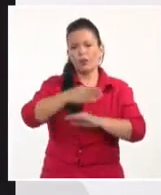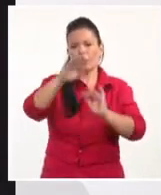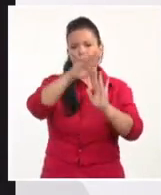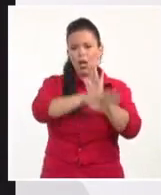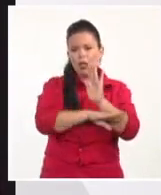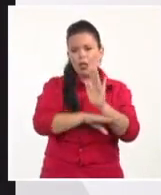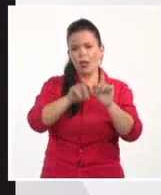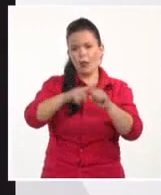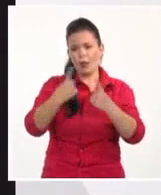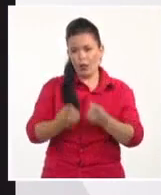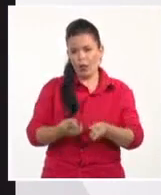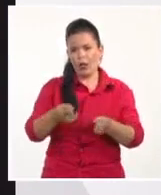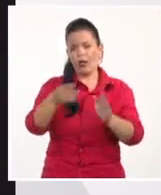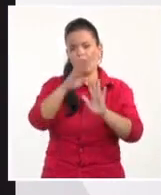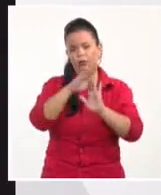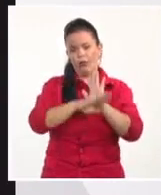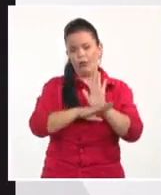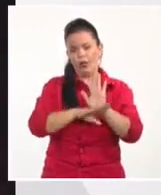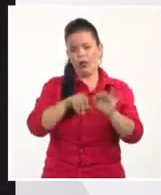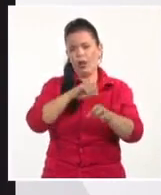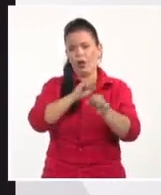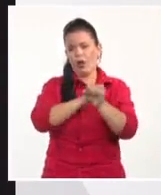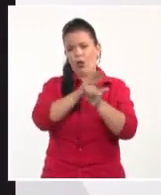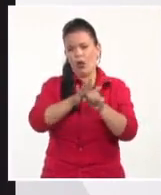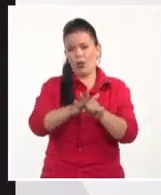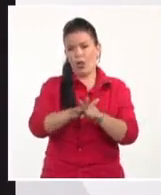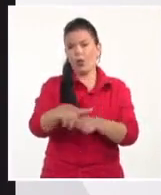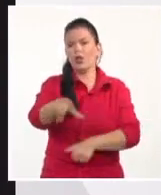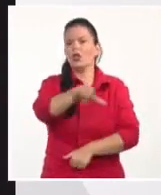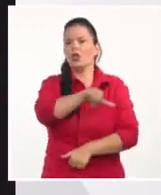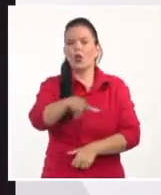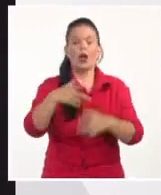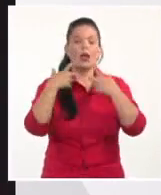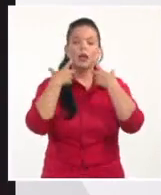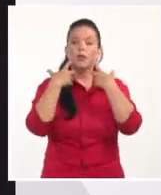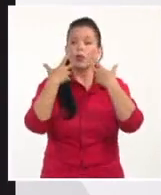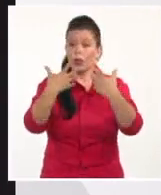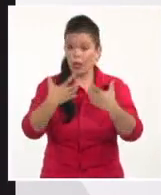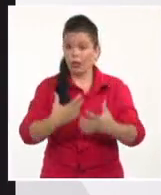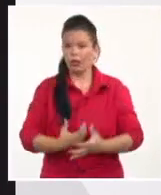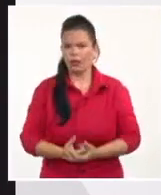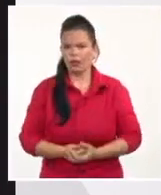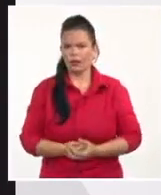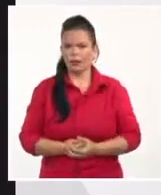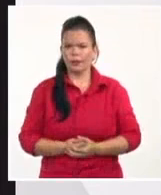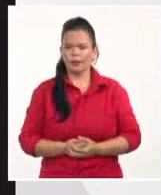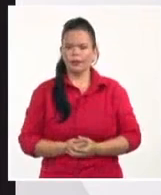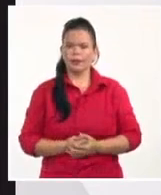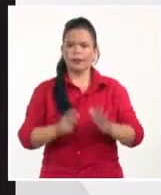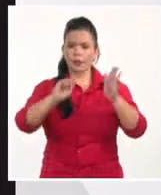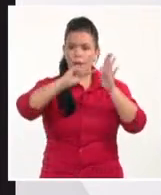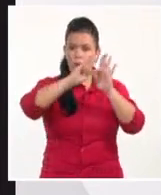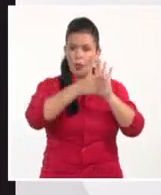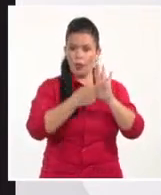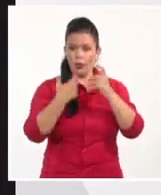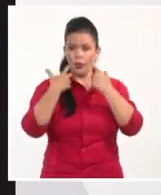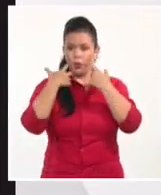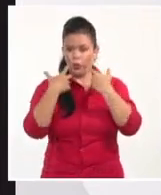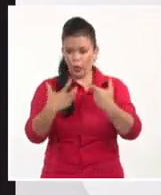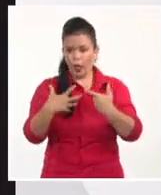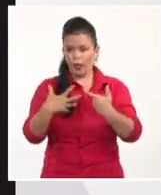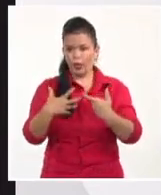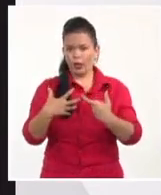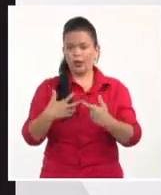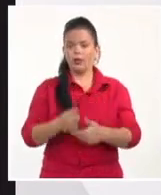Y, bueno, también creo que es importante, ¿no?, también hilando con lo que decía antes, un elemento importante, y que a mí lo que más me llamó la atención